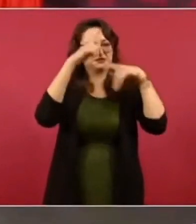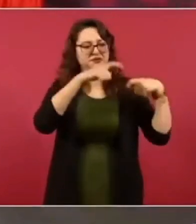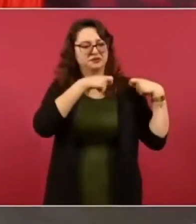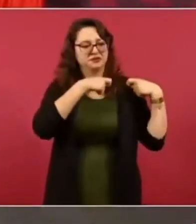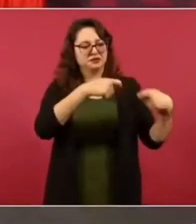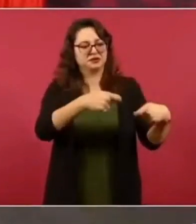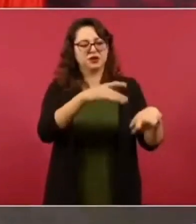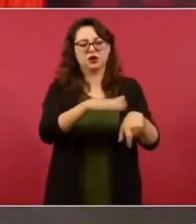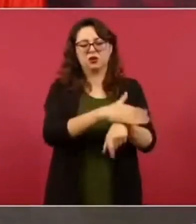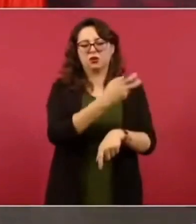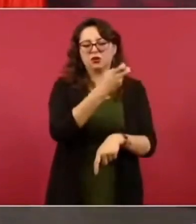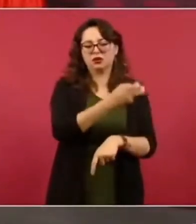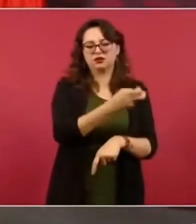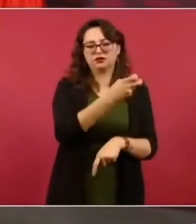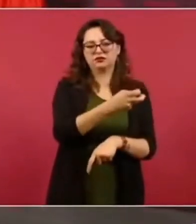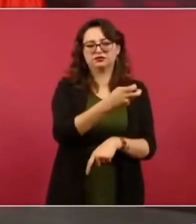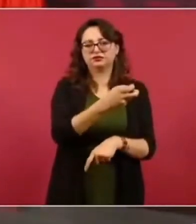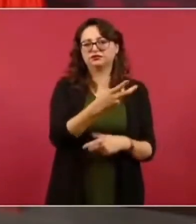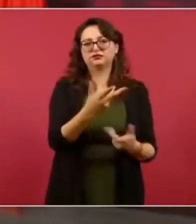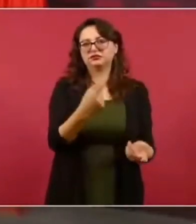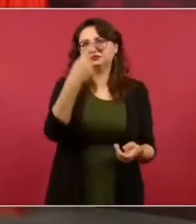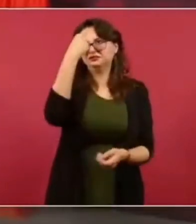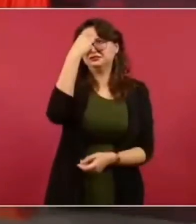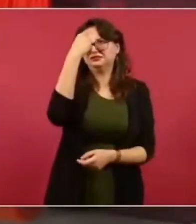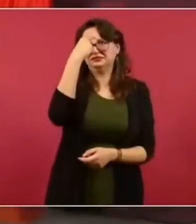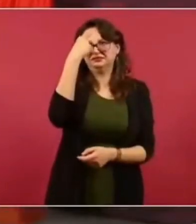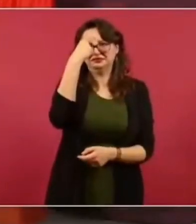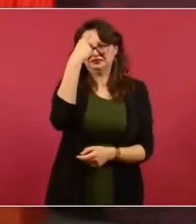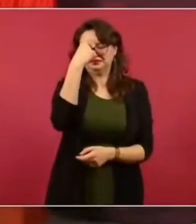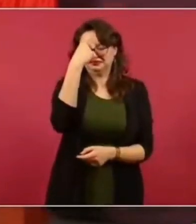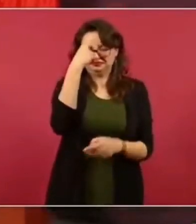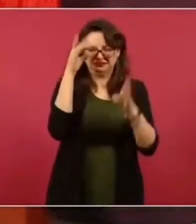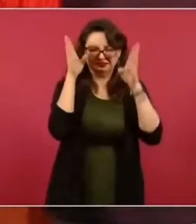que son muy fanáticos sectarios,